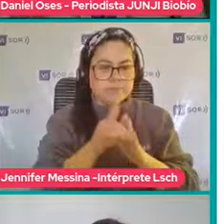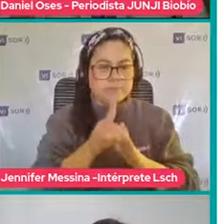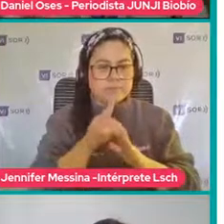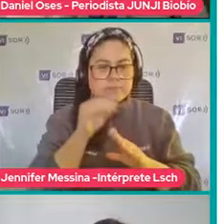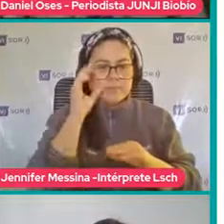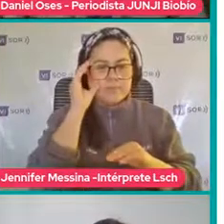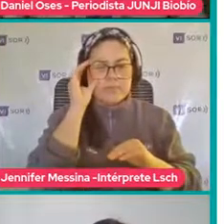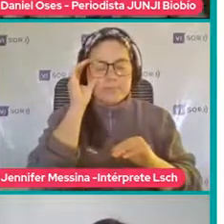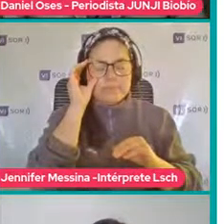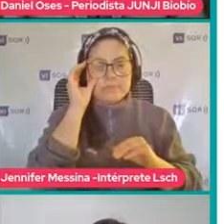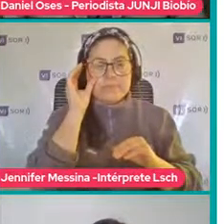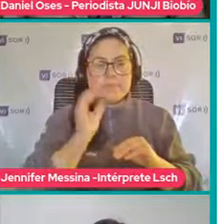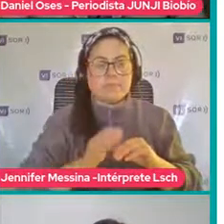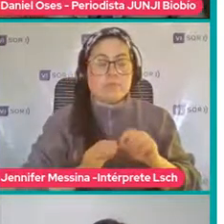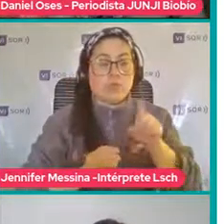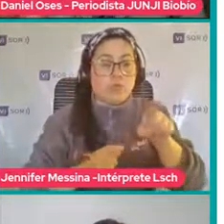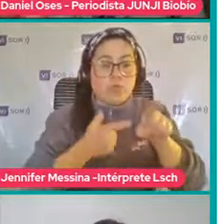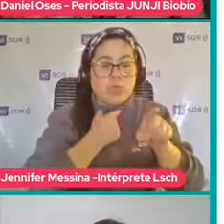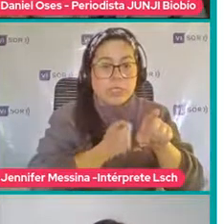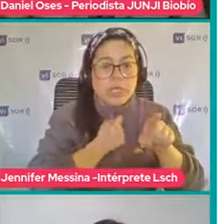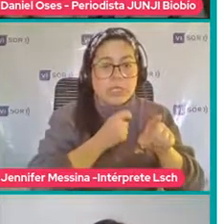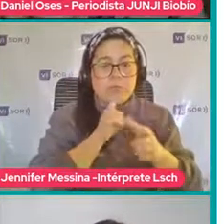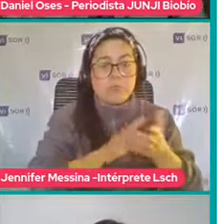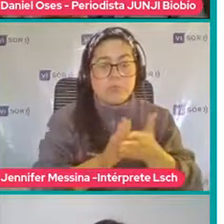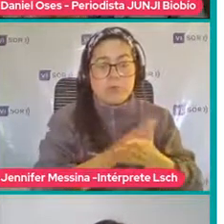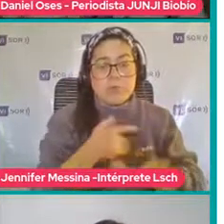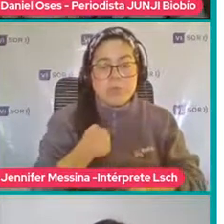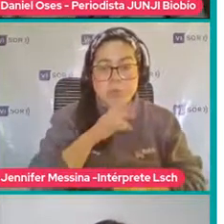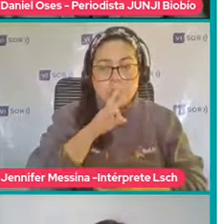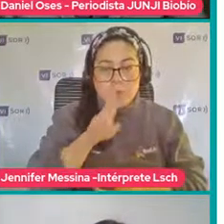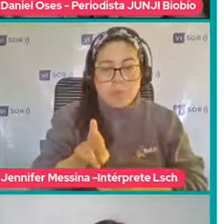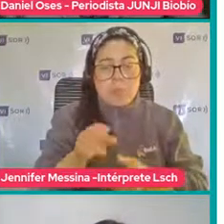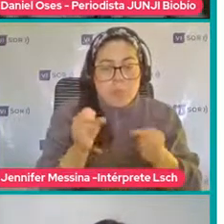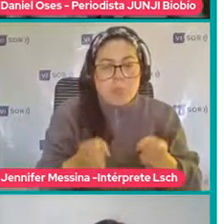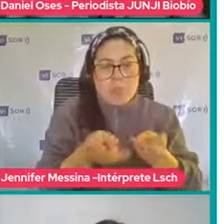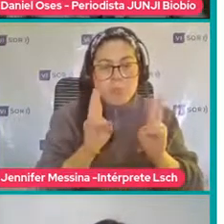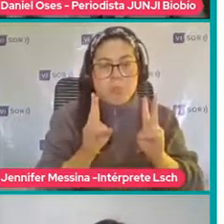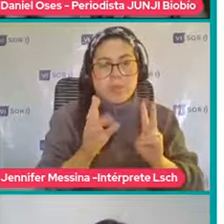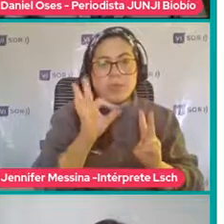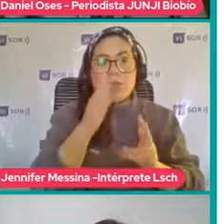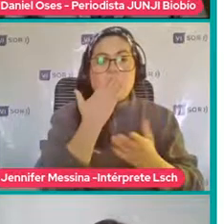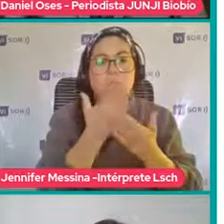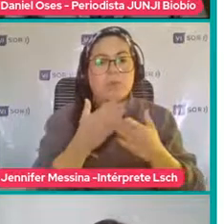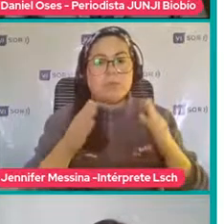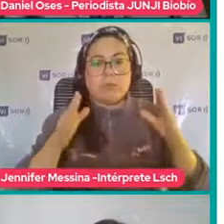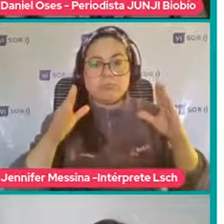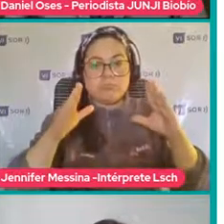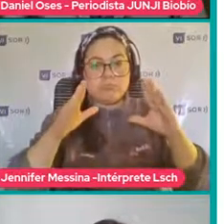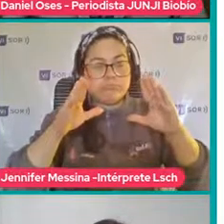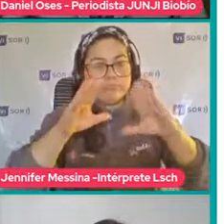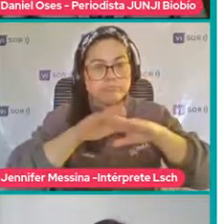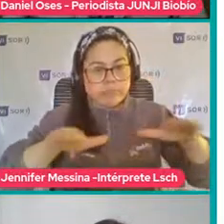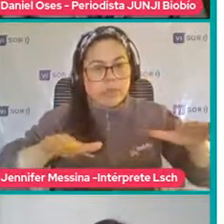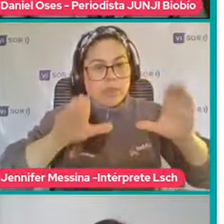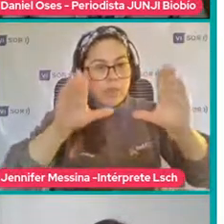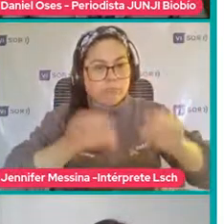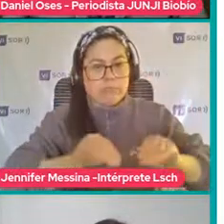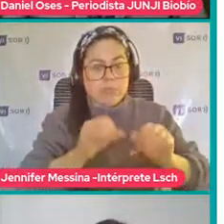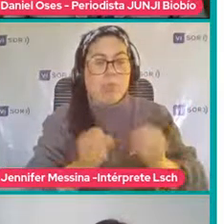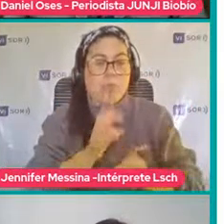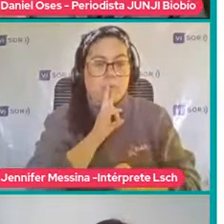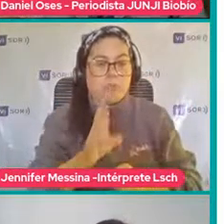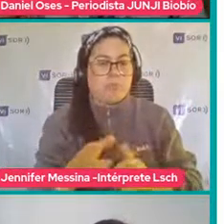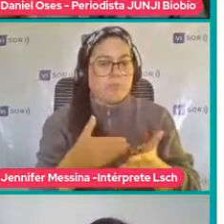Si tú asiste Más conveniente Responder una En el momento Que así aparezca O hacer finalizar La presentación Queda completamente En tus manos Lo